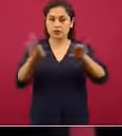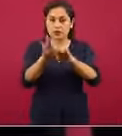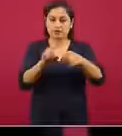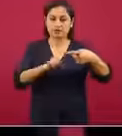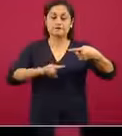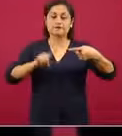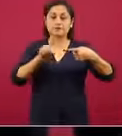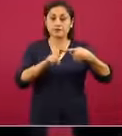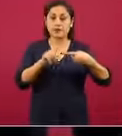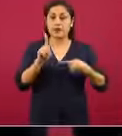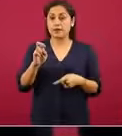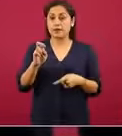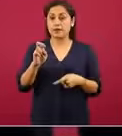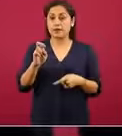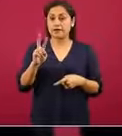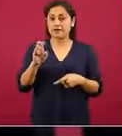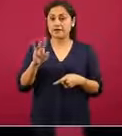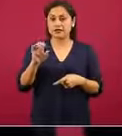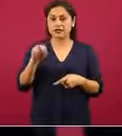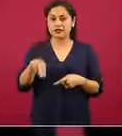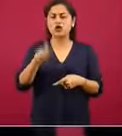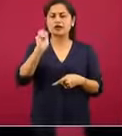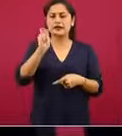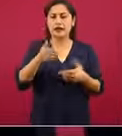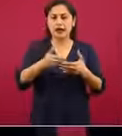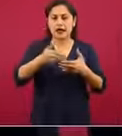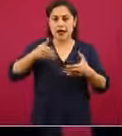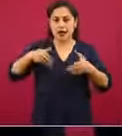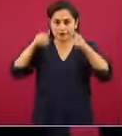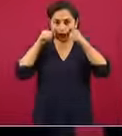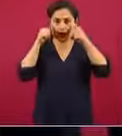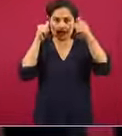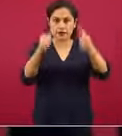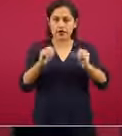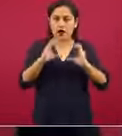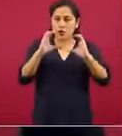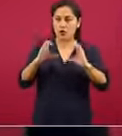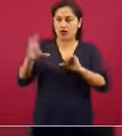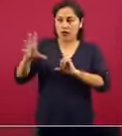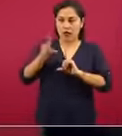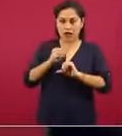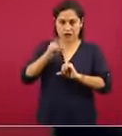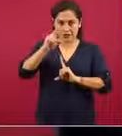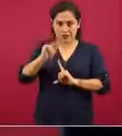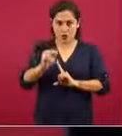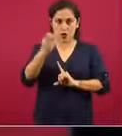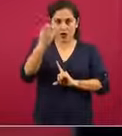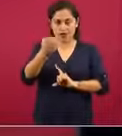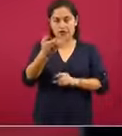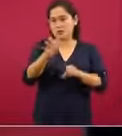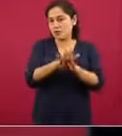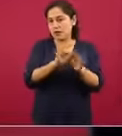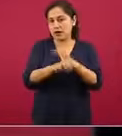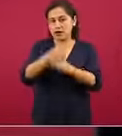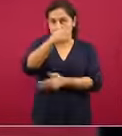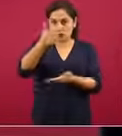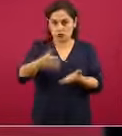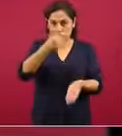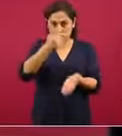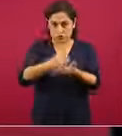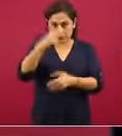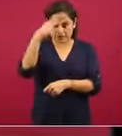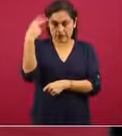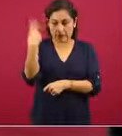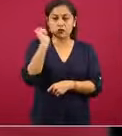prevención, que no se infecte. Y vamos a ir al final un poco en esas recomendaciones que se han ido con la Ciudad de México. Es decir, las medidas principalmente